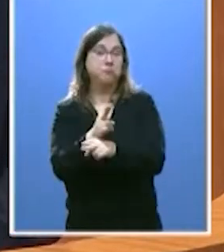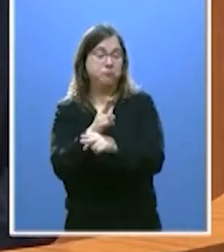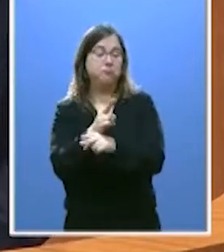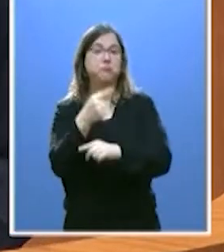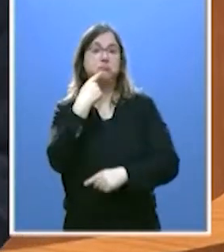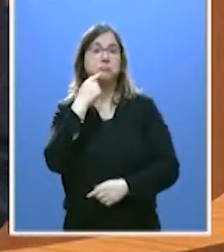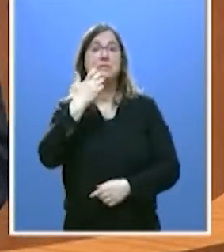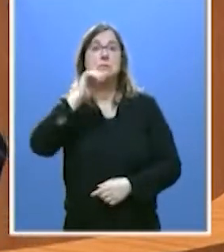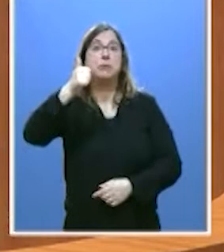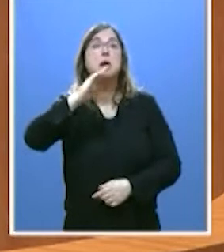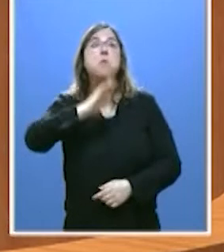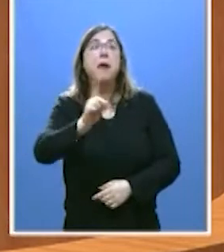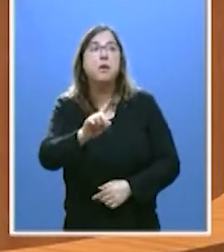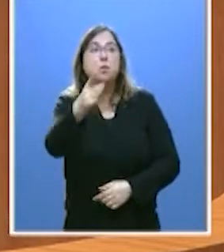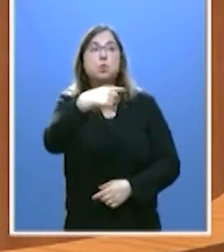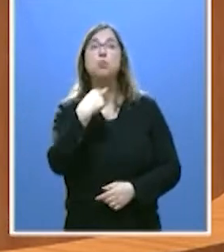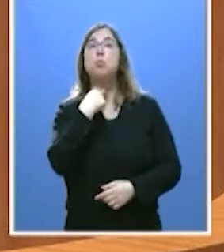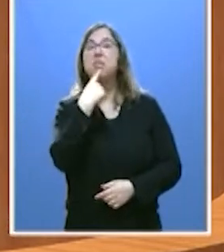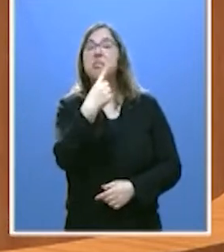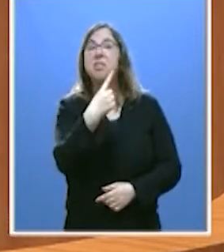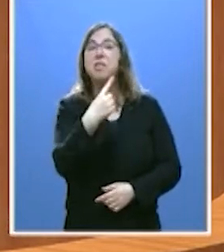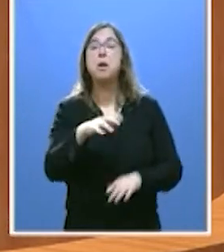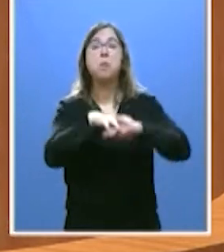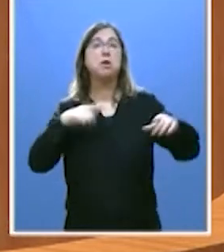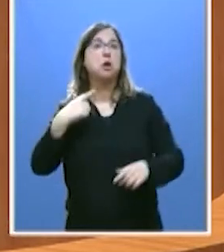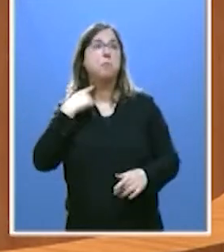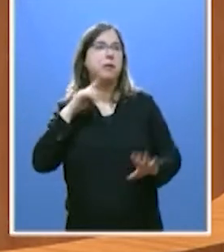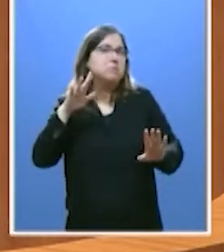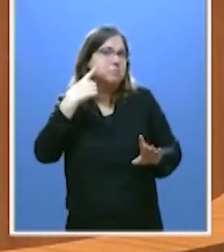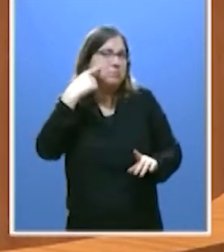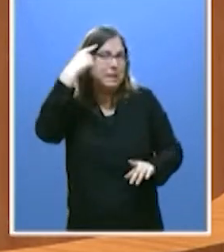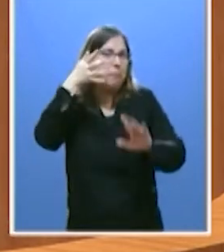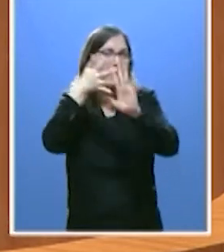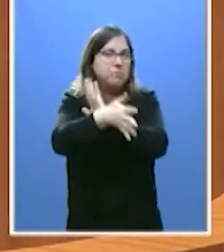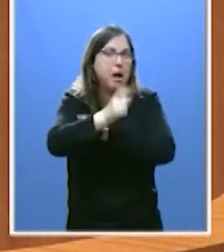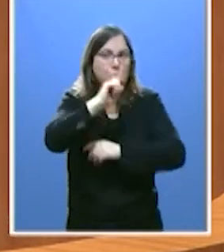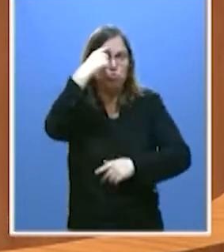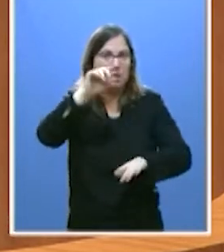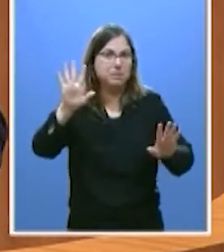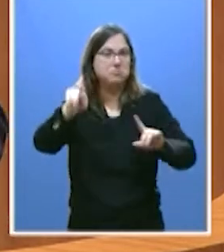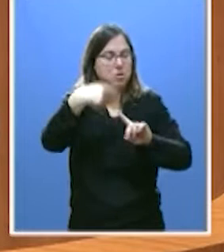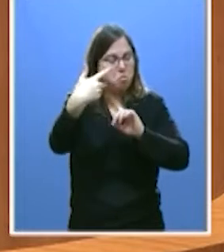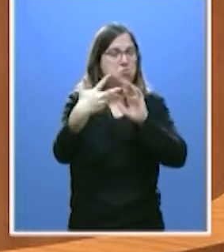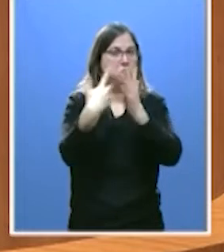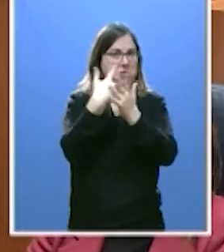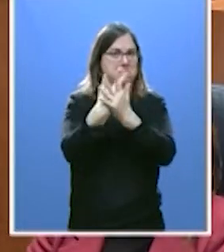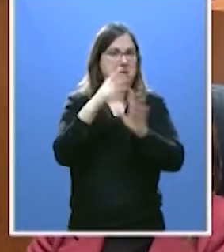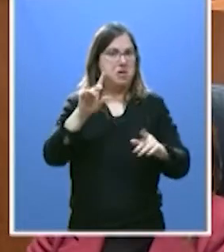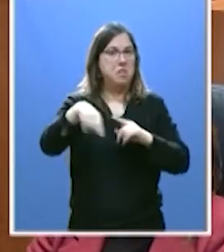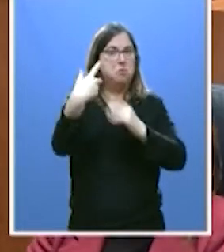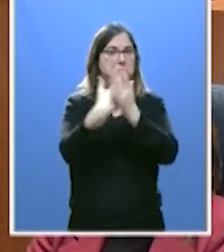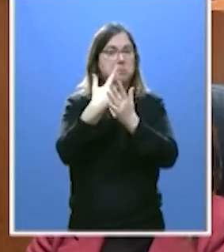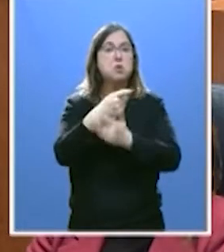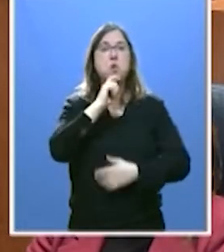asignar aquí, que hemos perdido la mayoría. Ya nos explicará, como sabe usted, semejante cosa. Ya nos lo explicará.